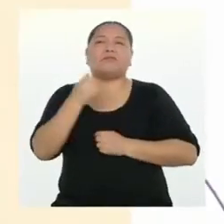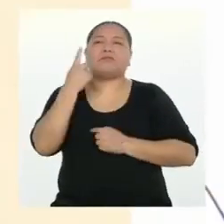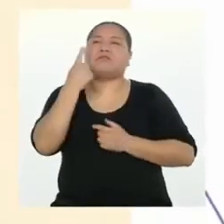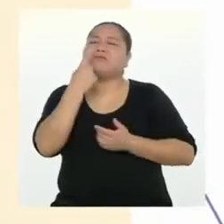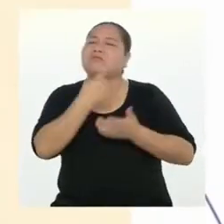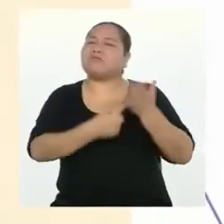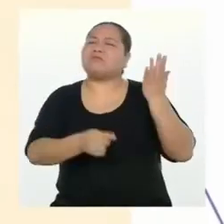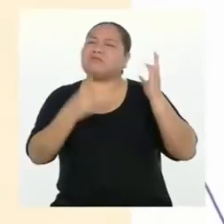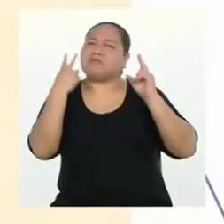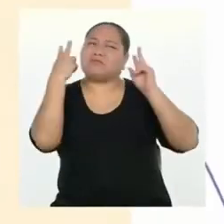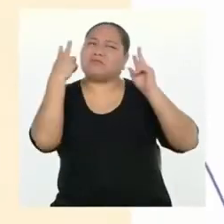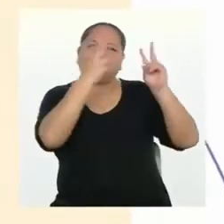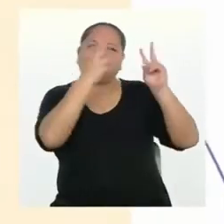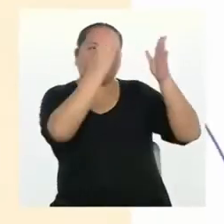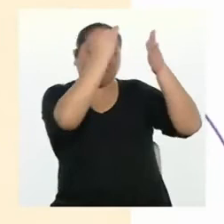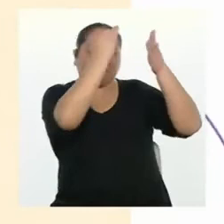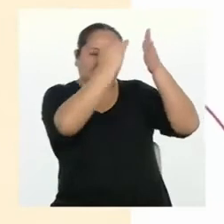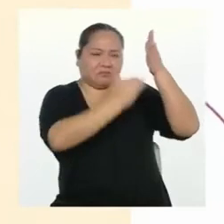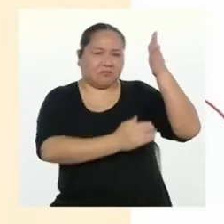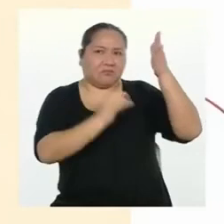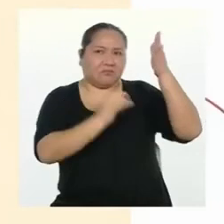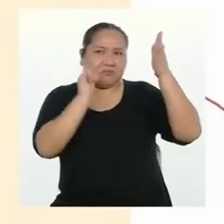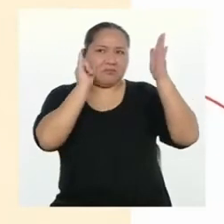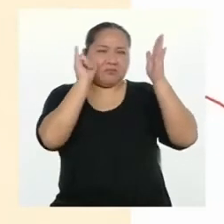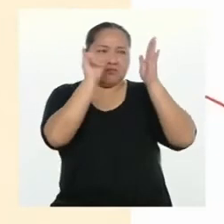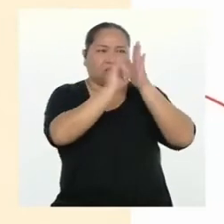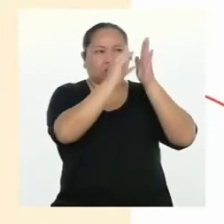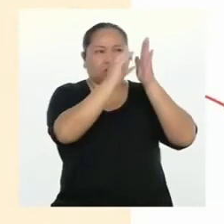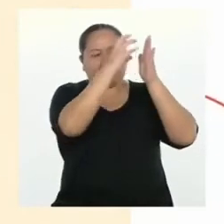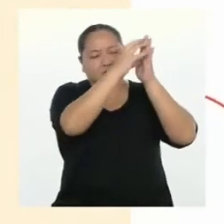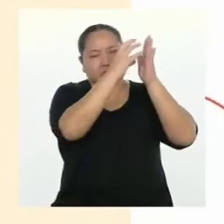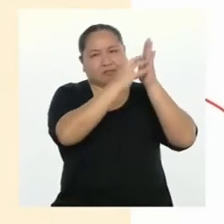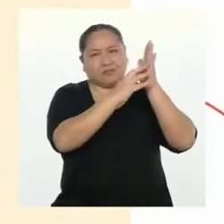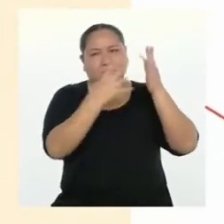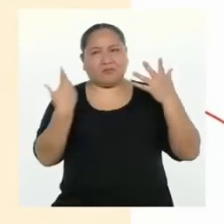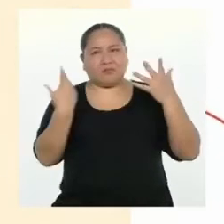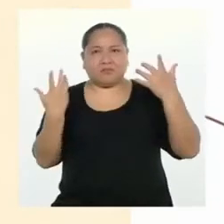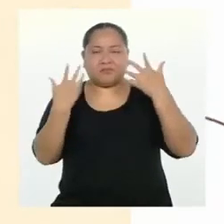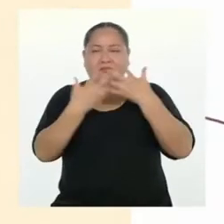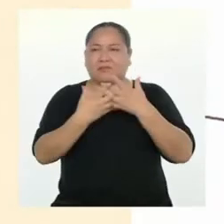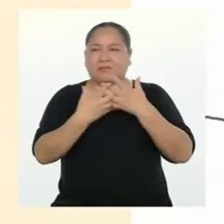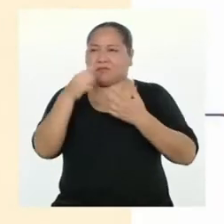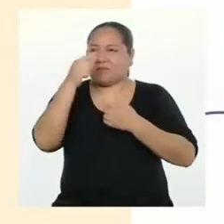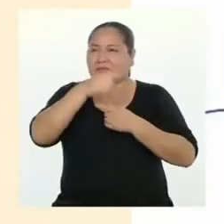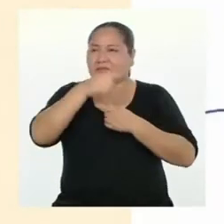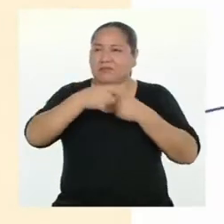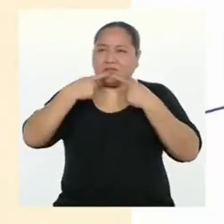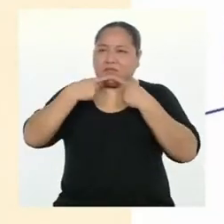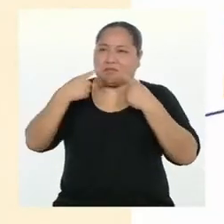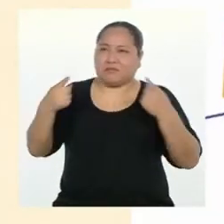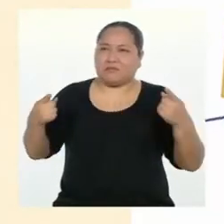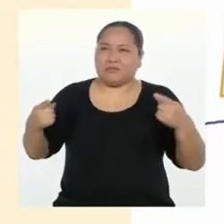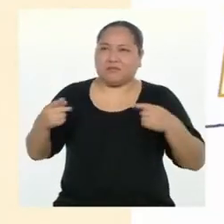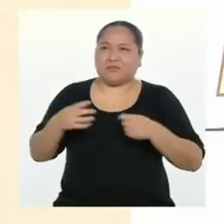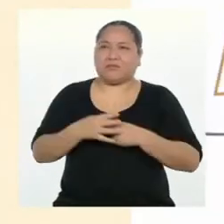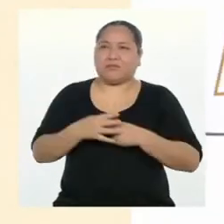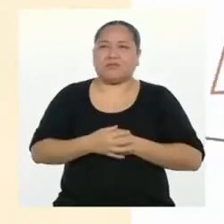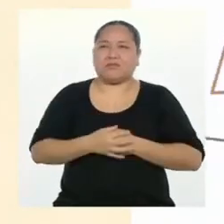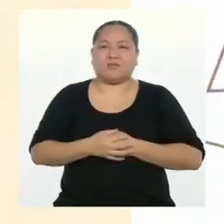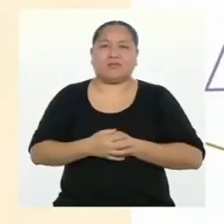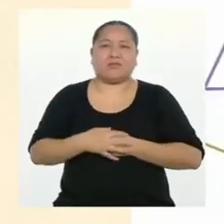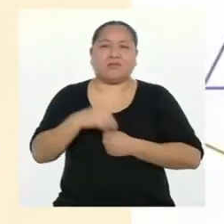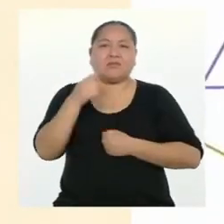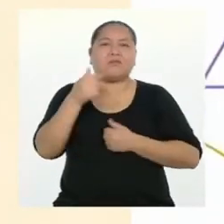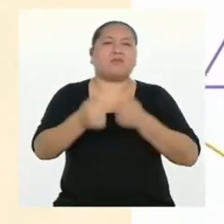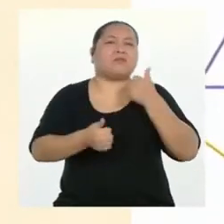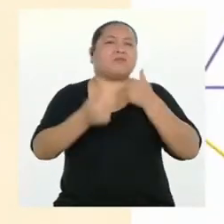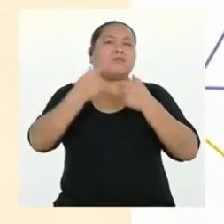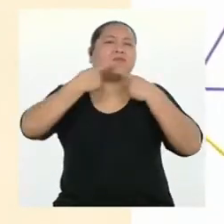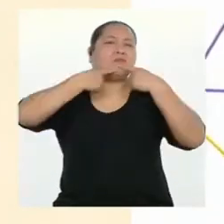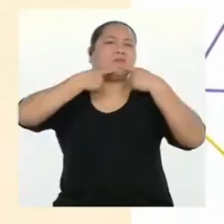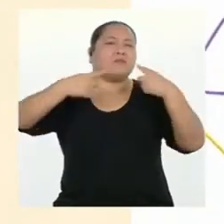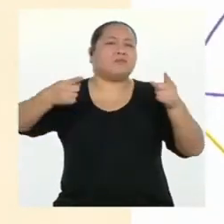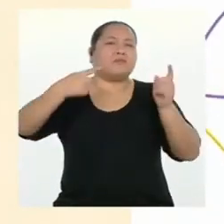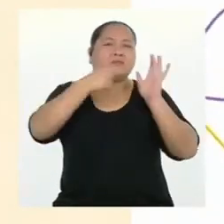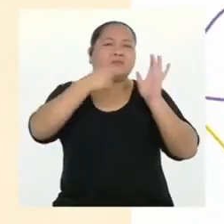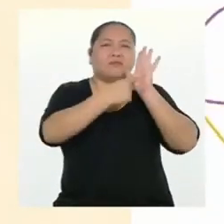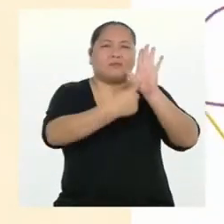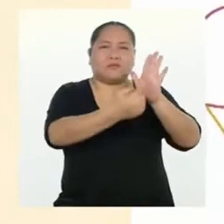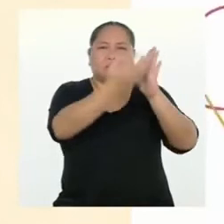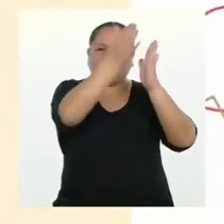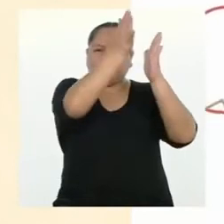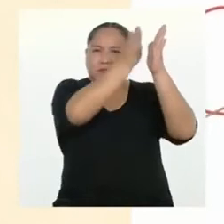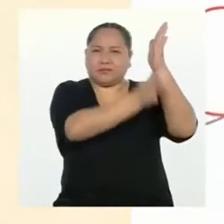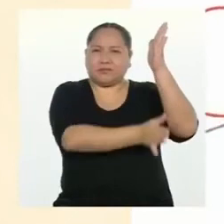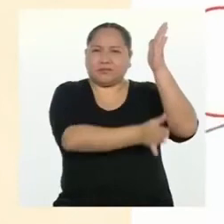observan? ¿Las imágenes están relacionadas con el mensaje? ¿Cuál es el mensaje que